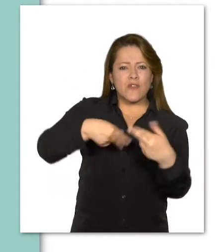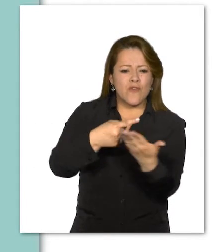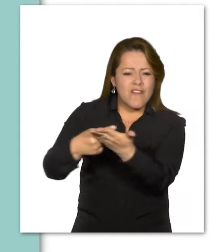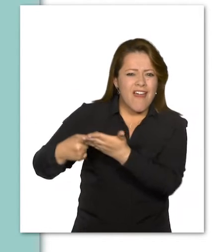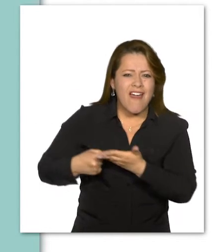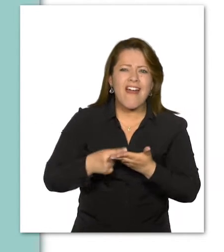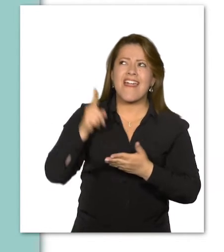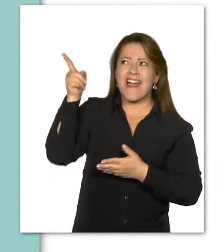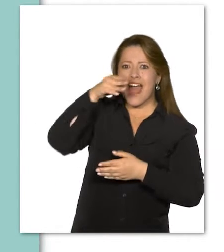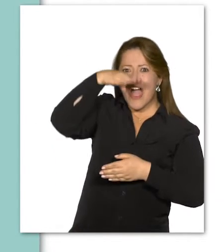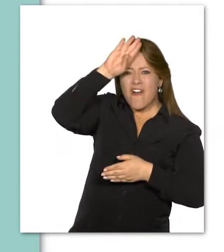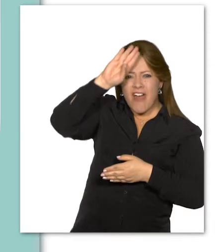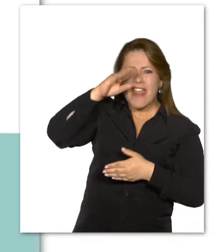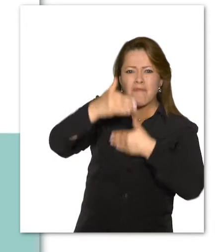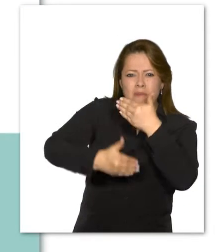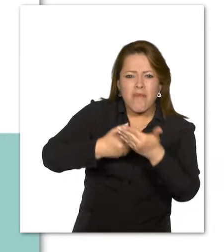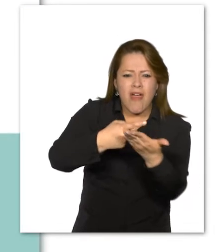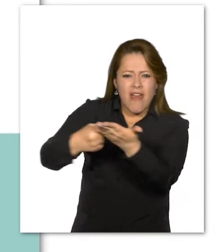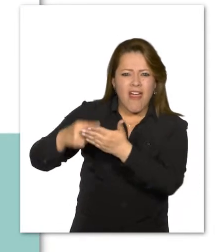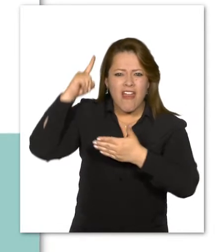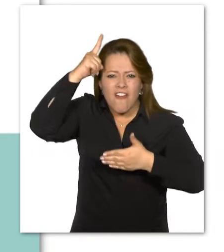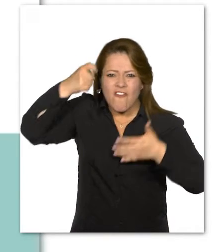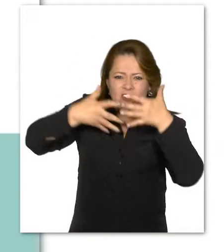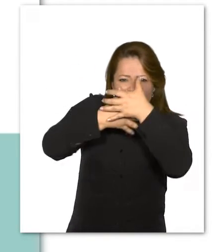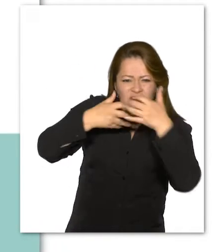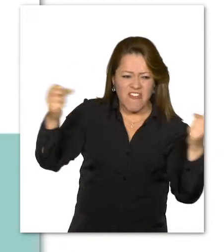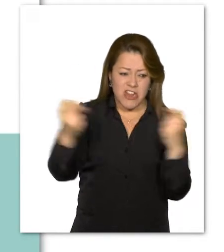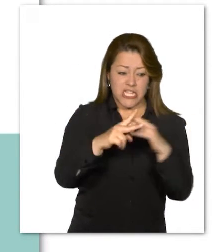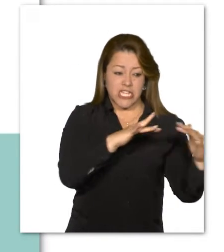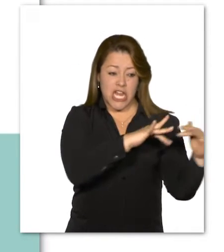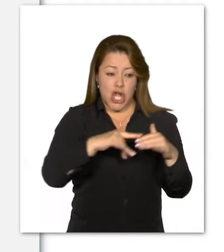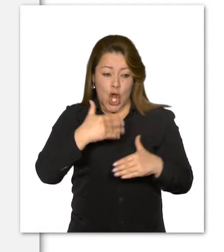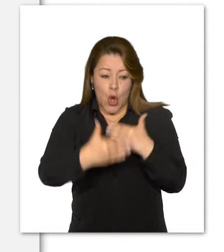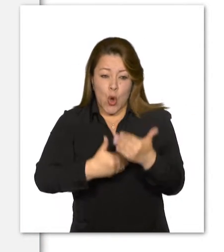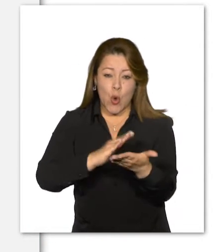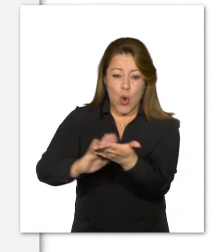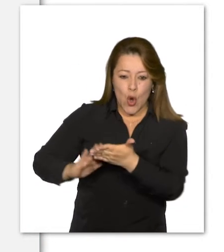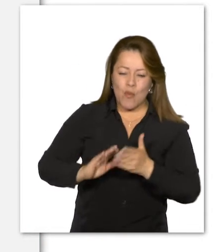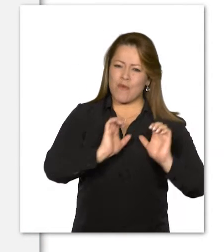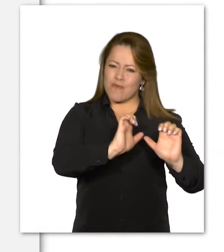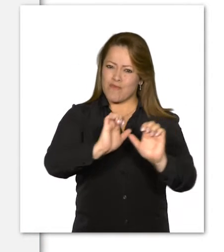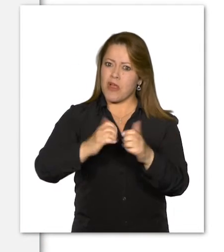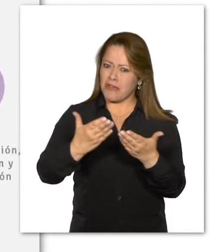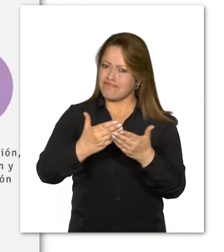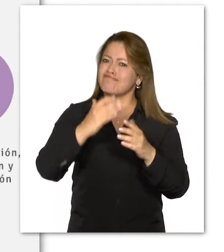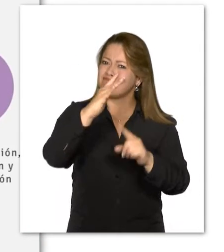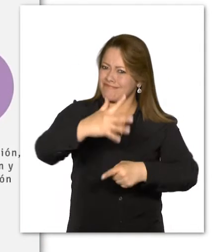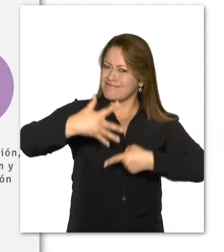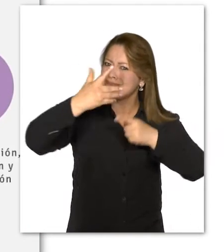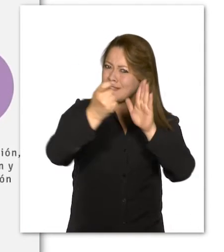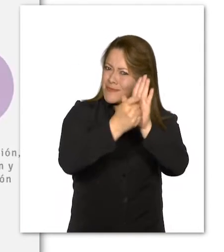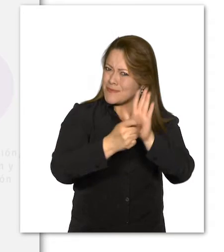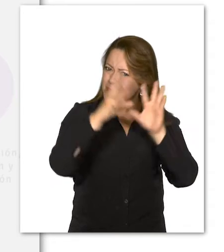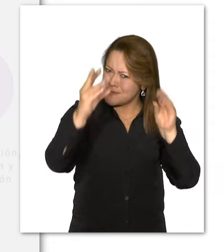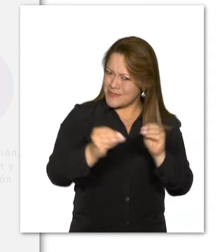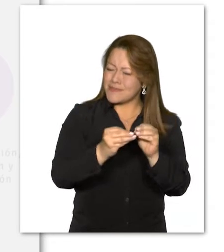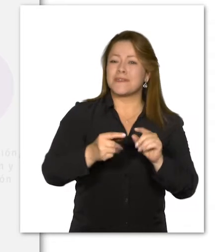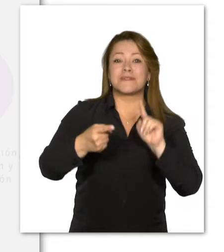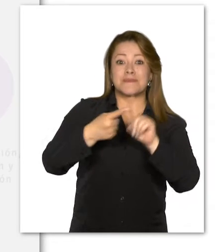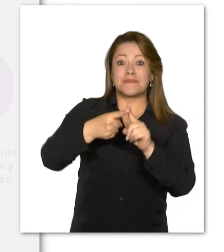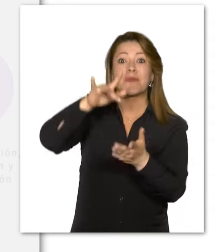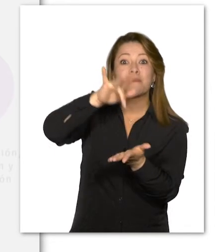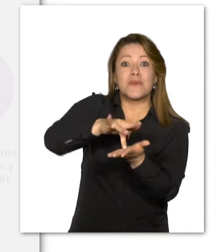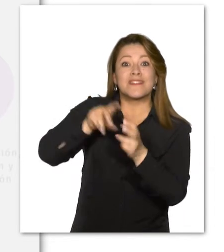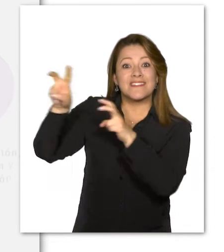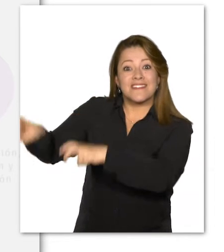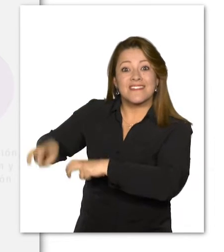con el objetivo de construir unos acuerdos para finalizar el conflicto. Para ello, concertamos una agenda de seis puntos. Política